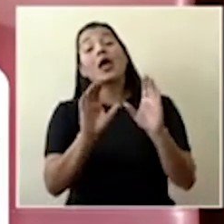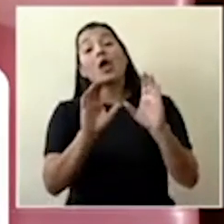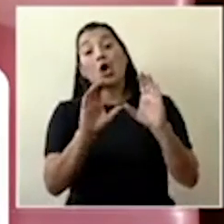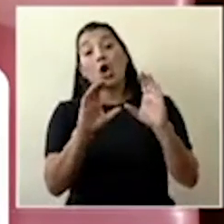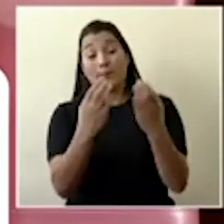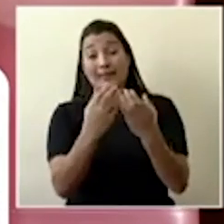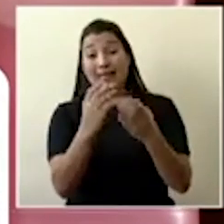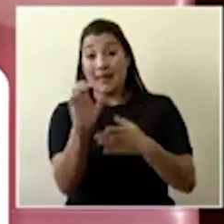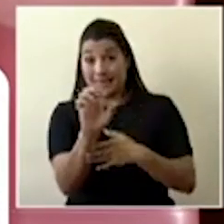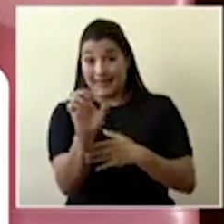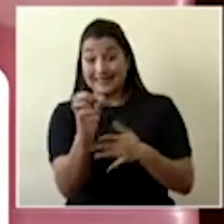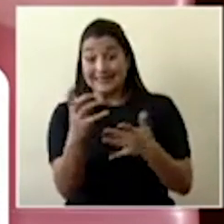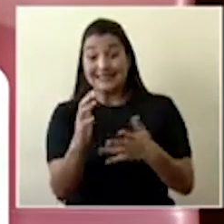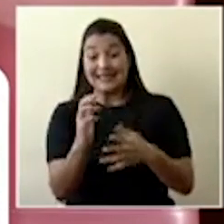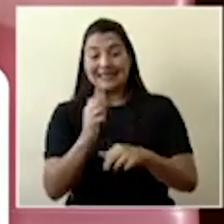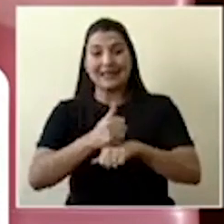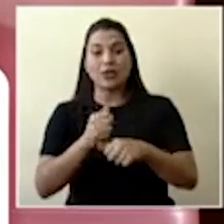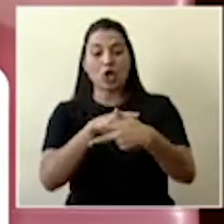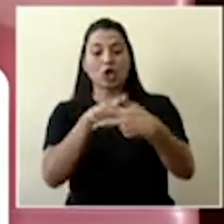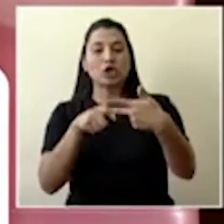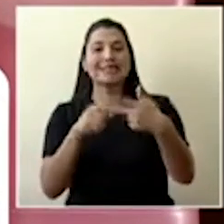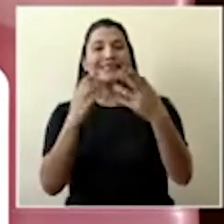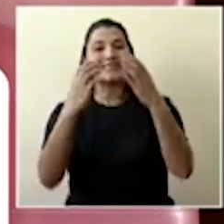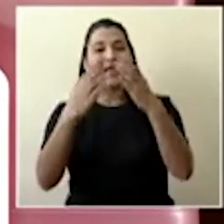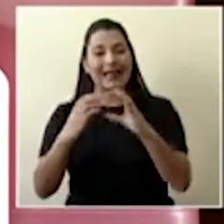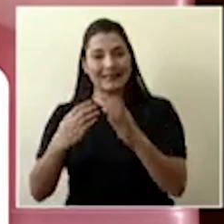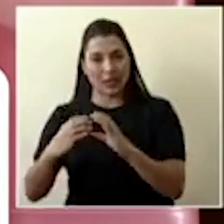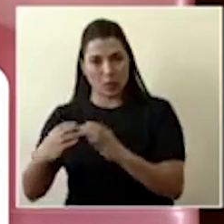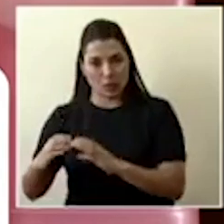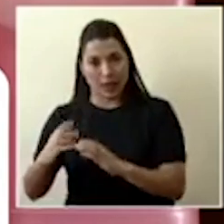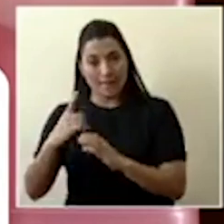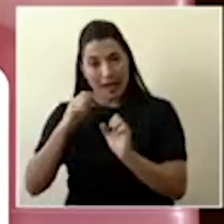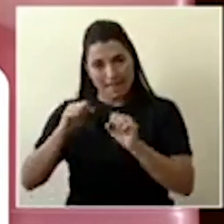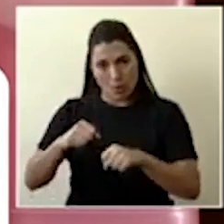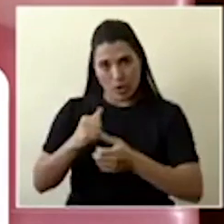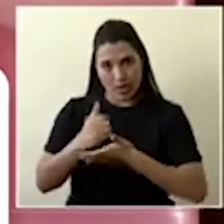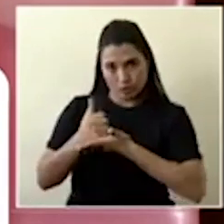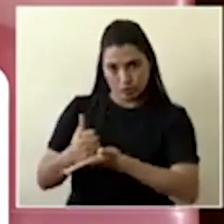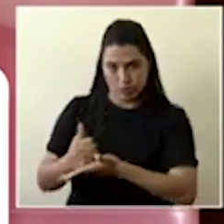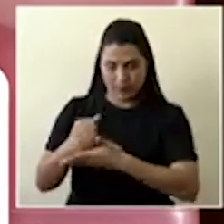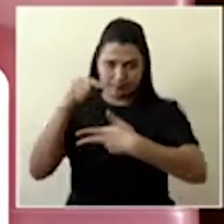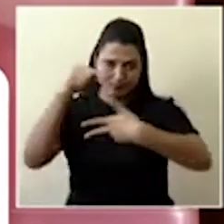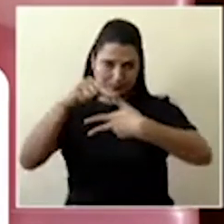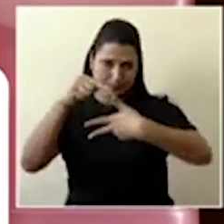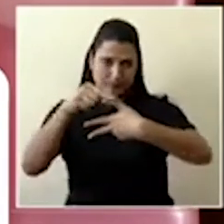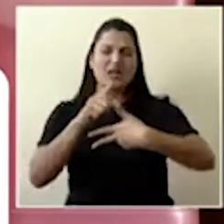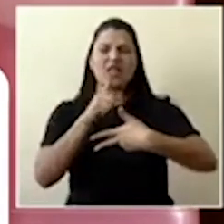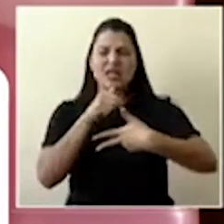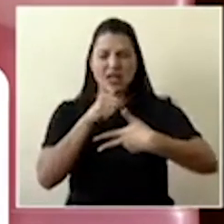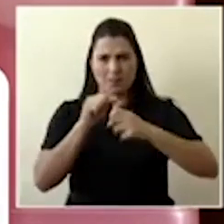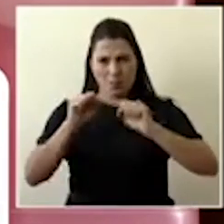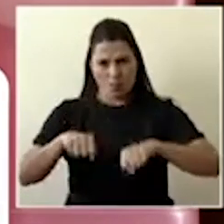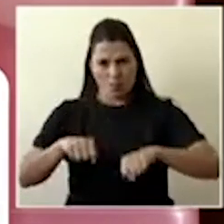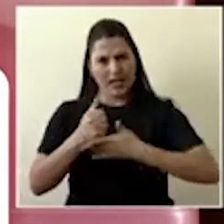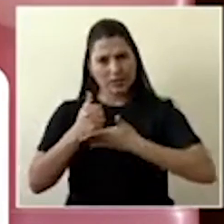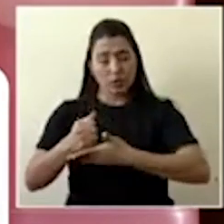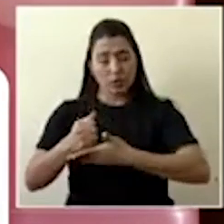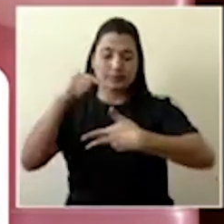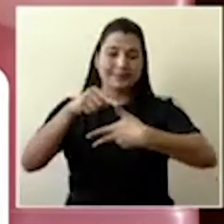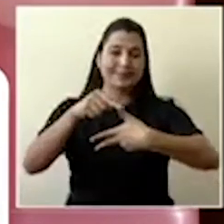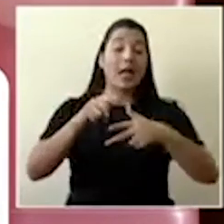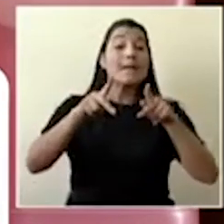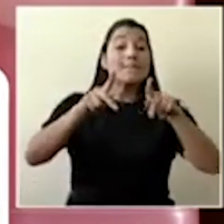categorías de beneficiarios en este sentido. La primera de ellas son las personas que están con una orden